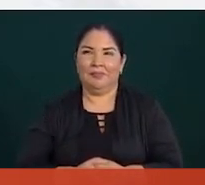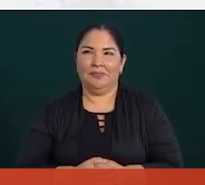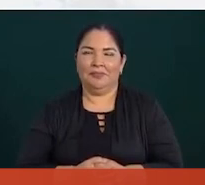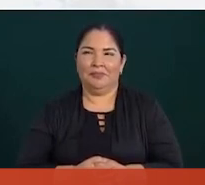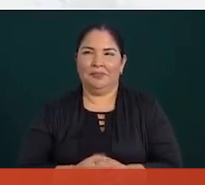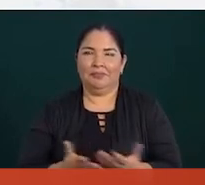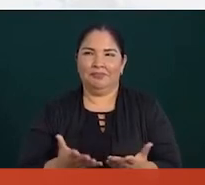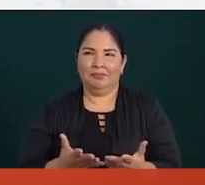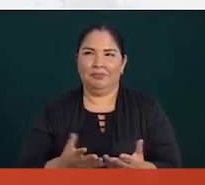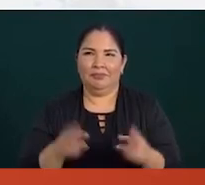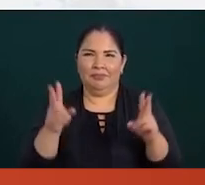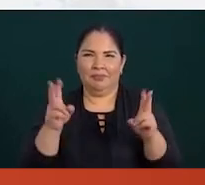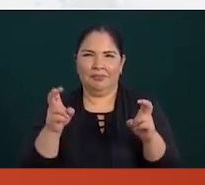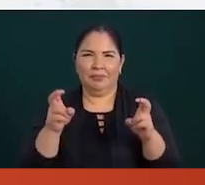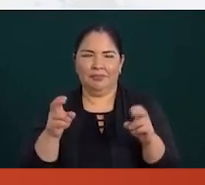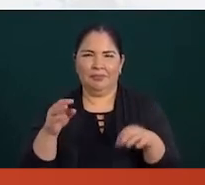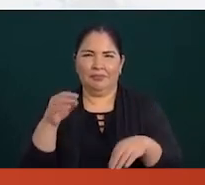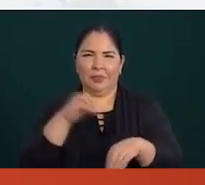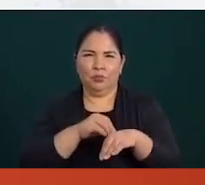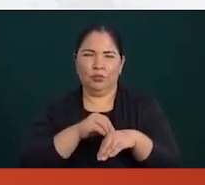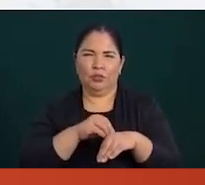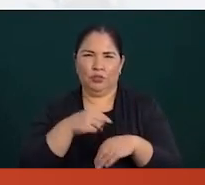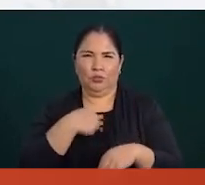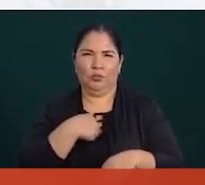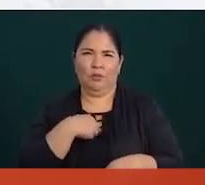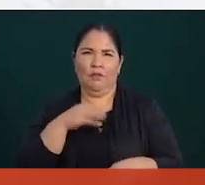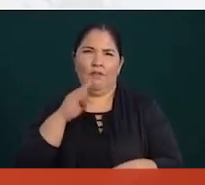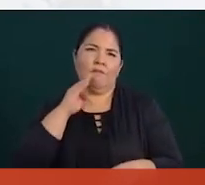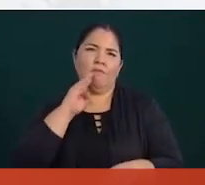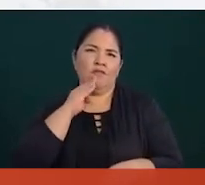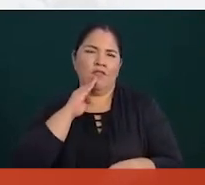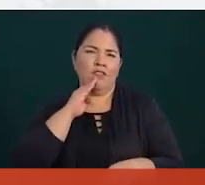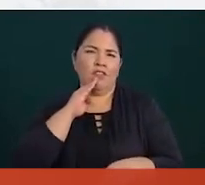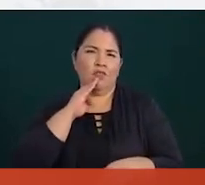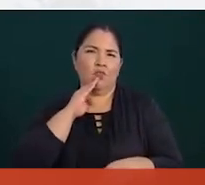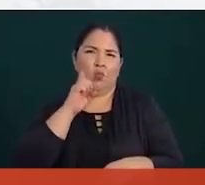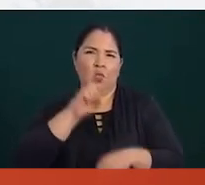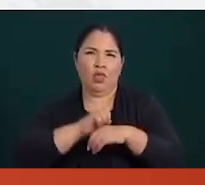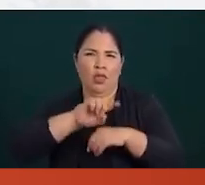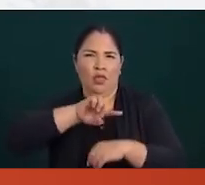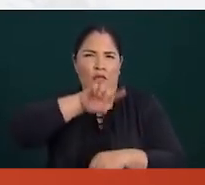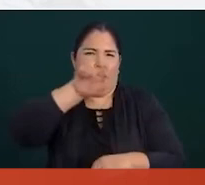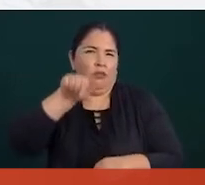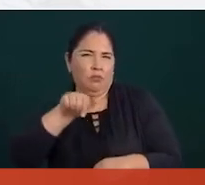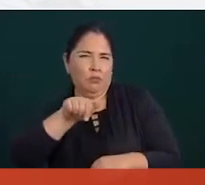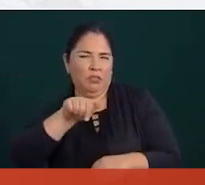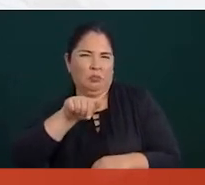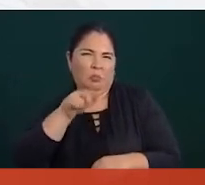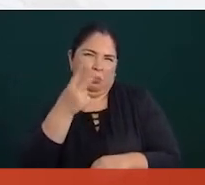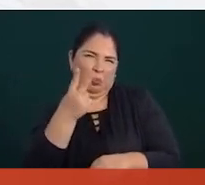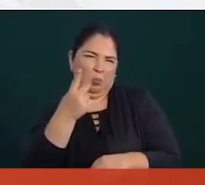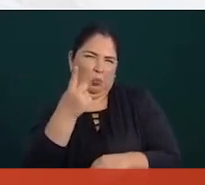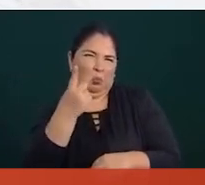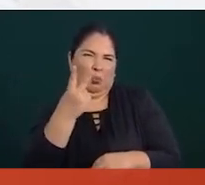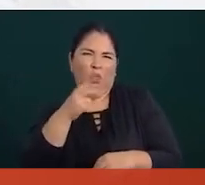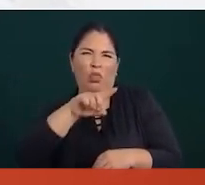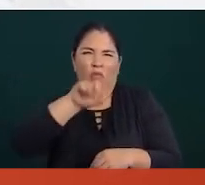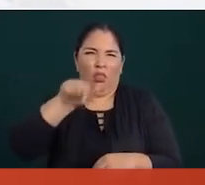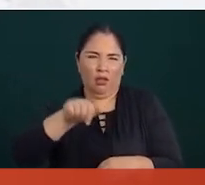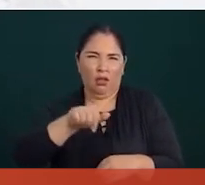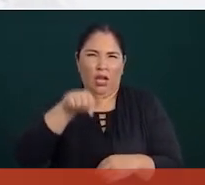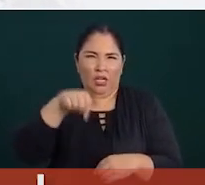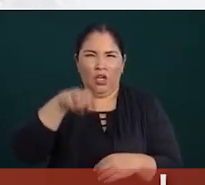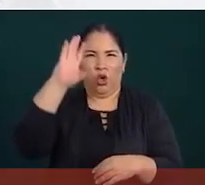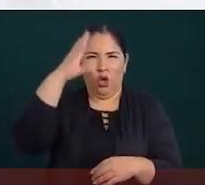la puse en mi face al día siguiente o a los dos días de los hechos